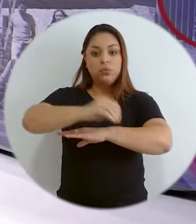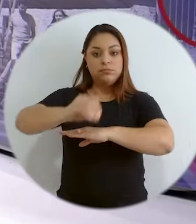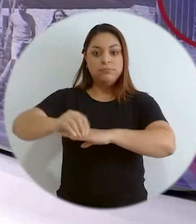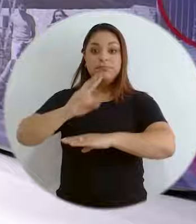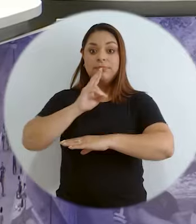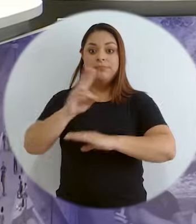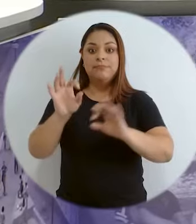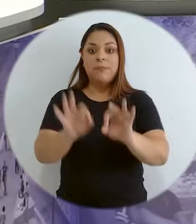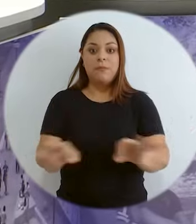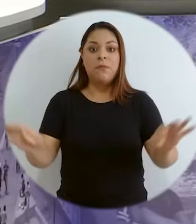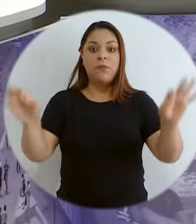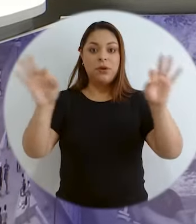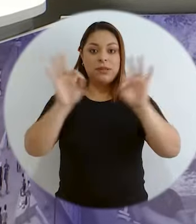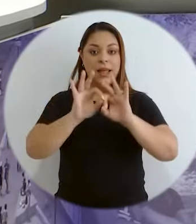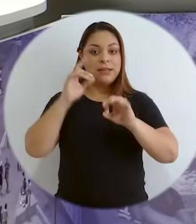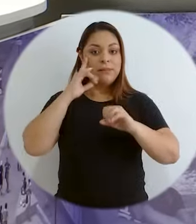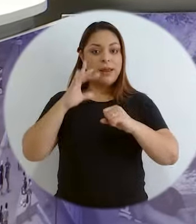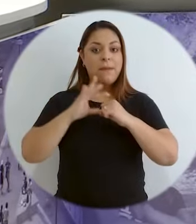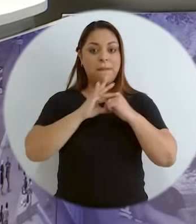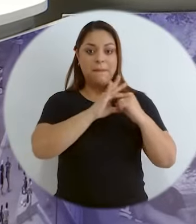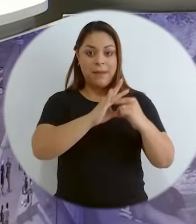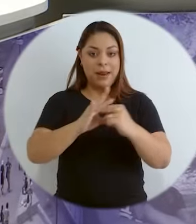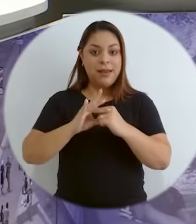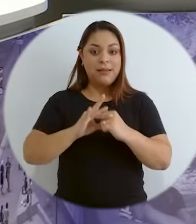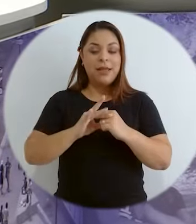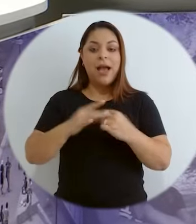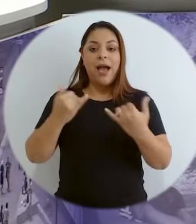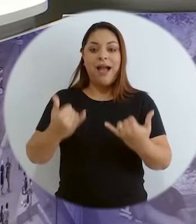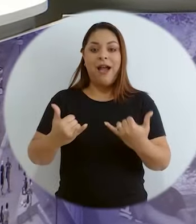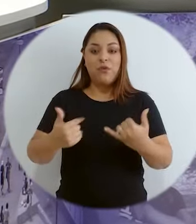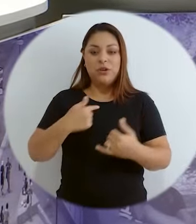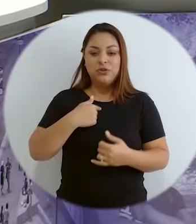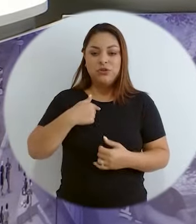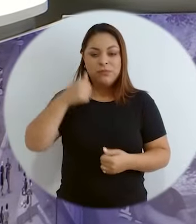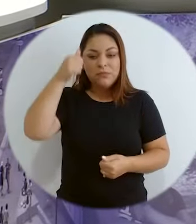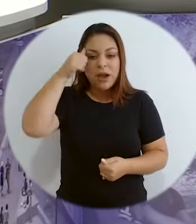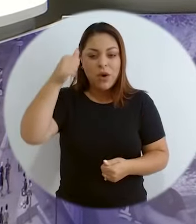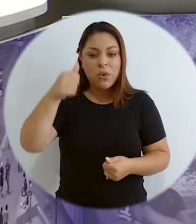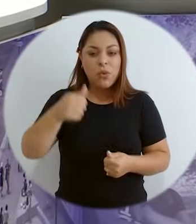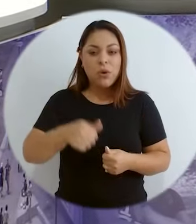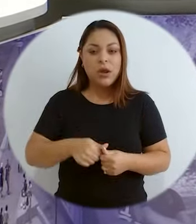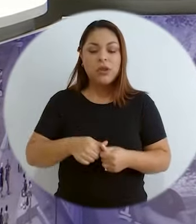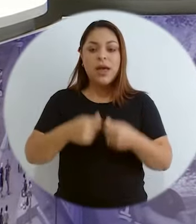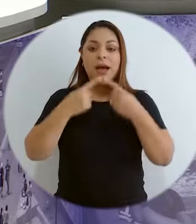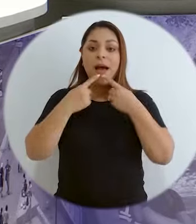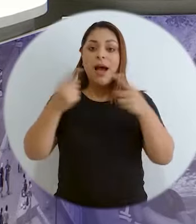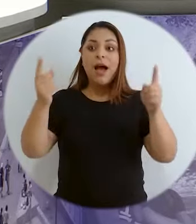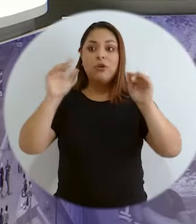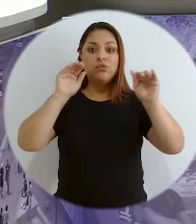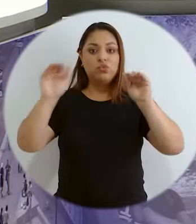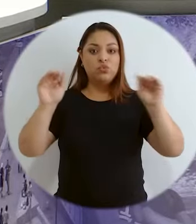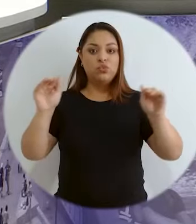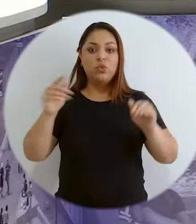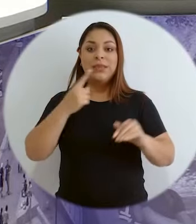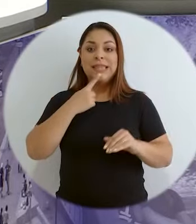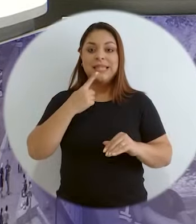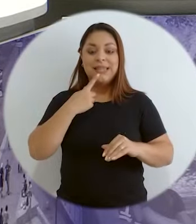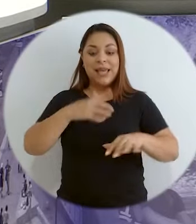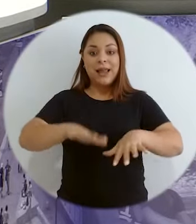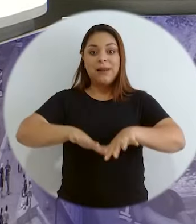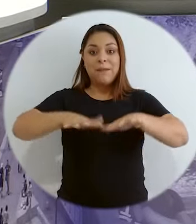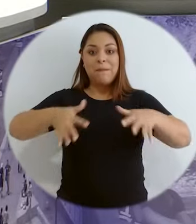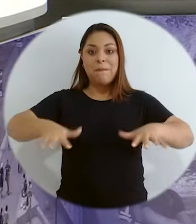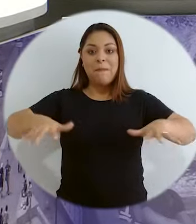y los océanos, y para el cuidado de un recurso tan importante para el planeta. Y ahora estaba recordando que en algún anuncio que vi por ahí,